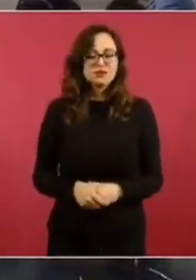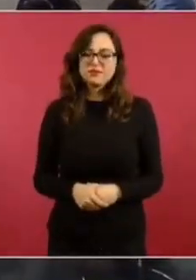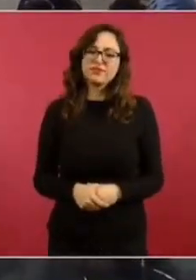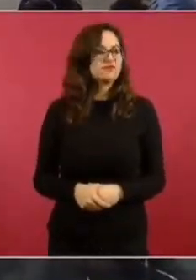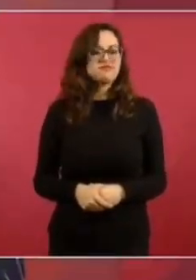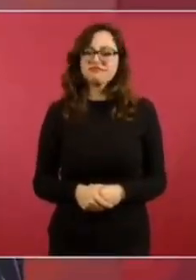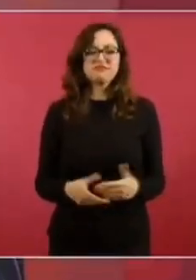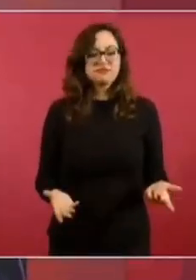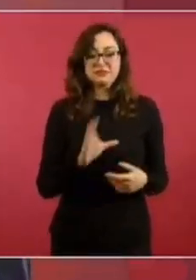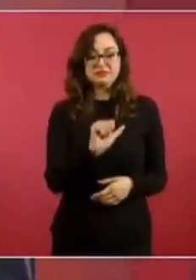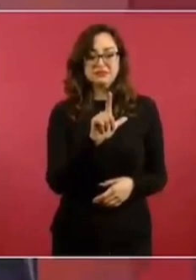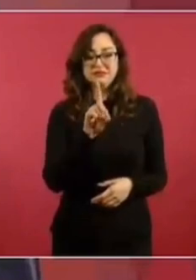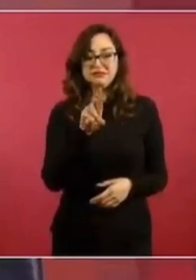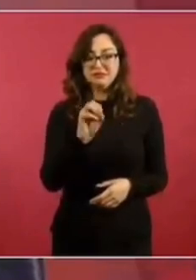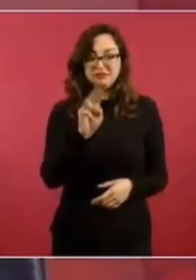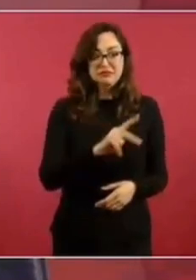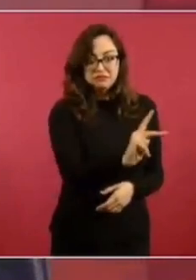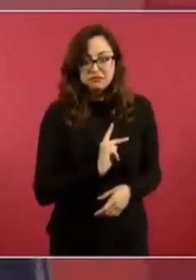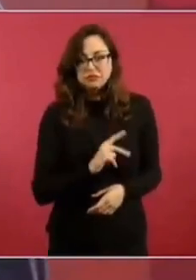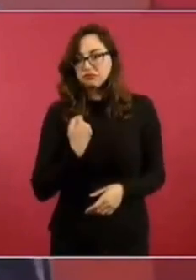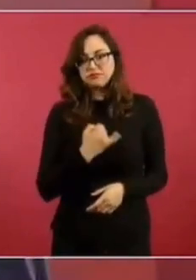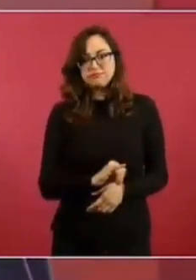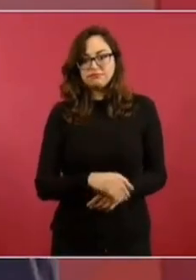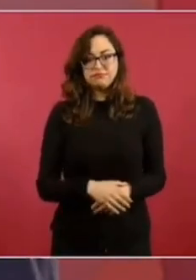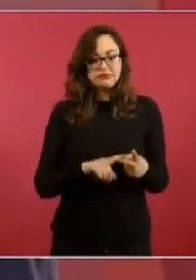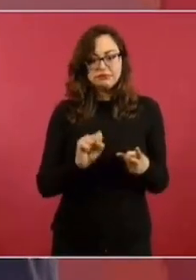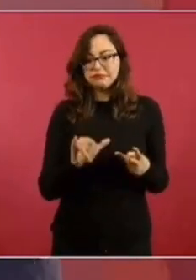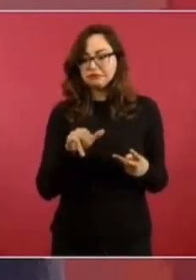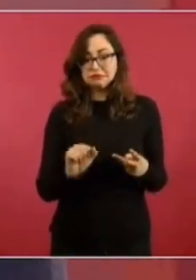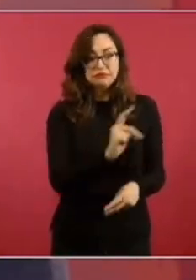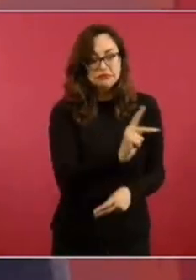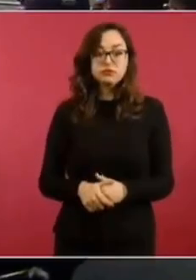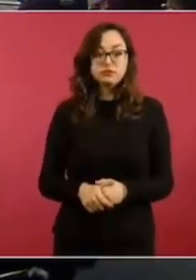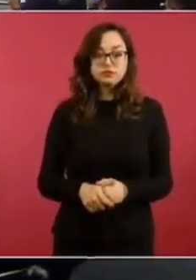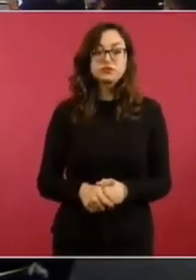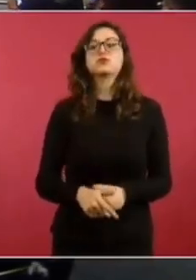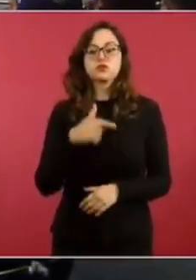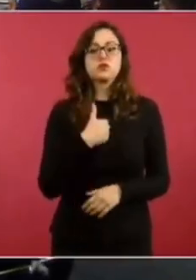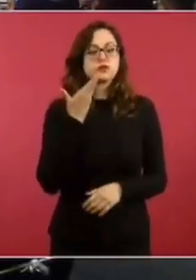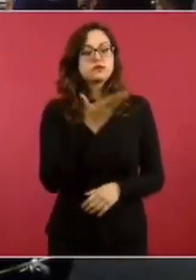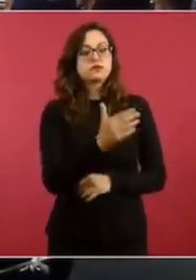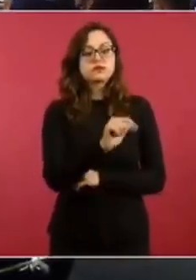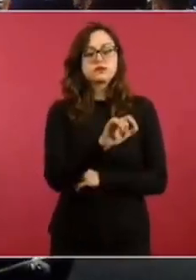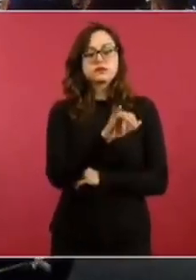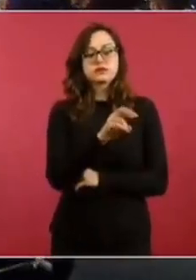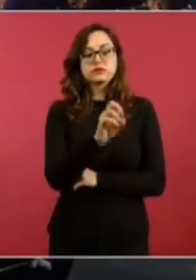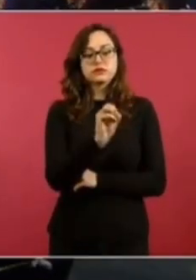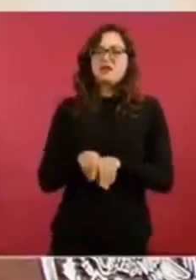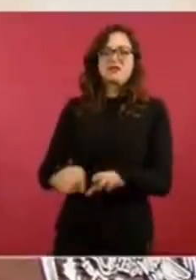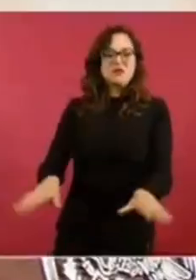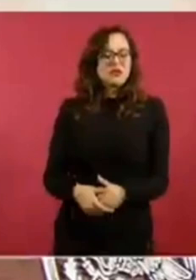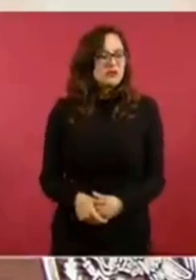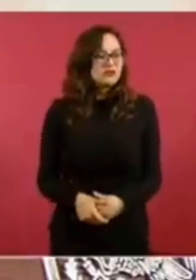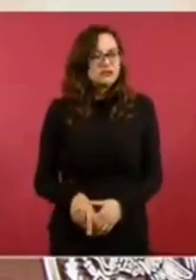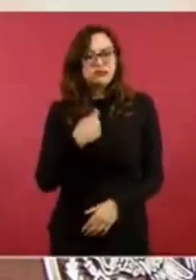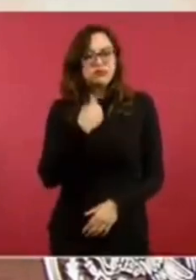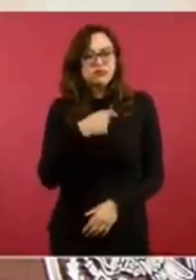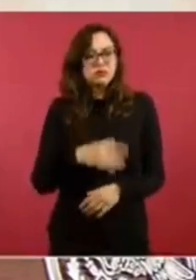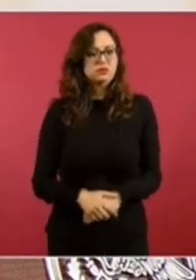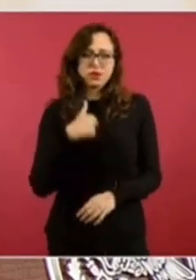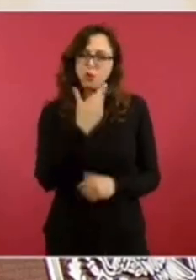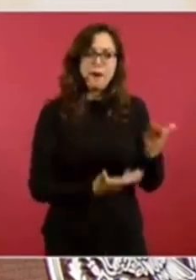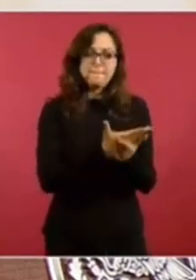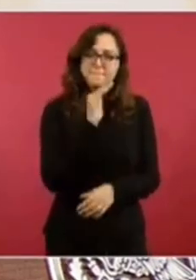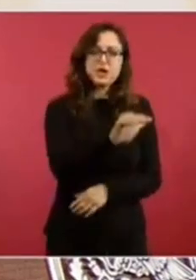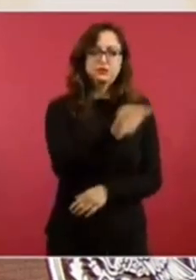Con todo respeto, yo no soy calderón. Me salinas. Le voy a pedir a Alejandro. Es más. No, este, se